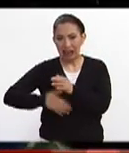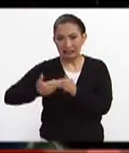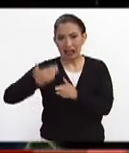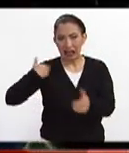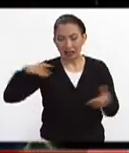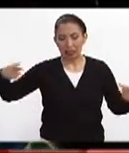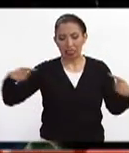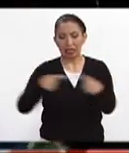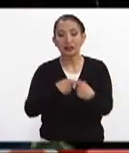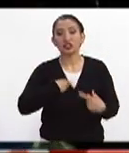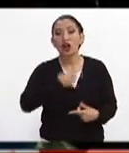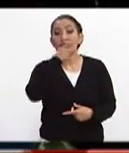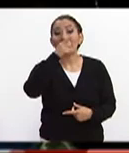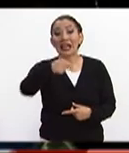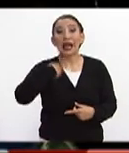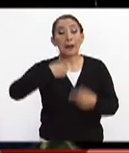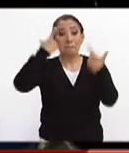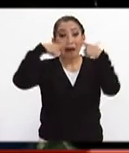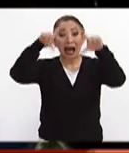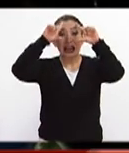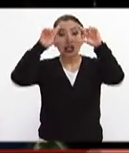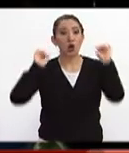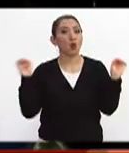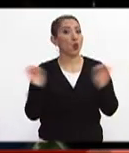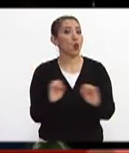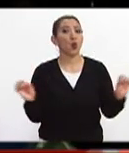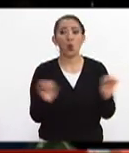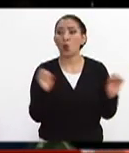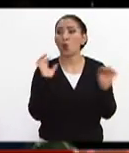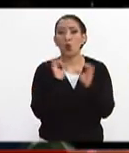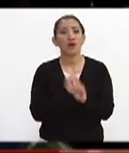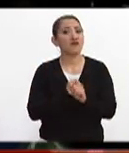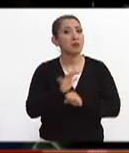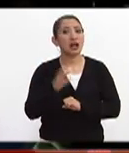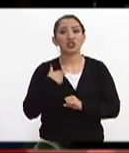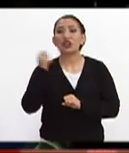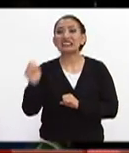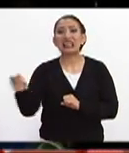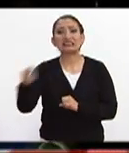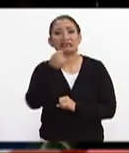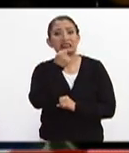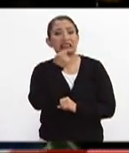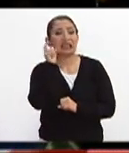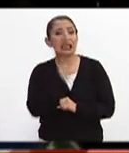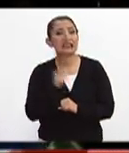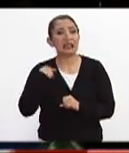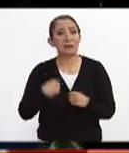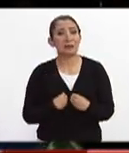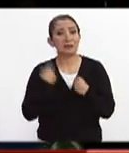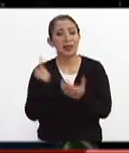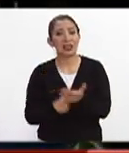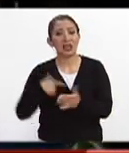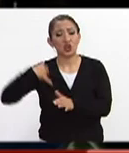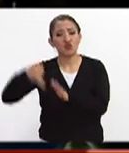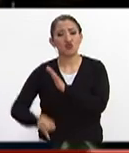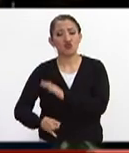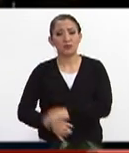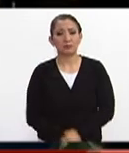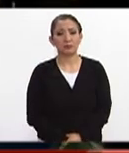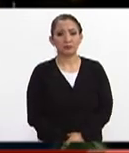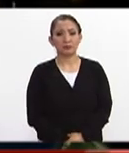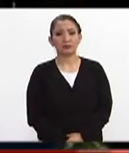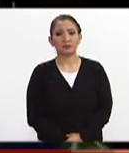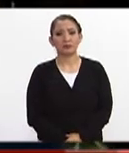donde afirmé que la Marina no contaba con los detalles de una supuesta menor sobreviviente en esta tragedia.